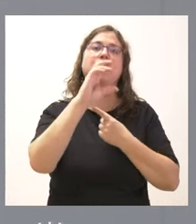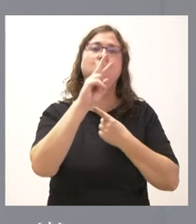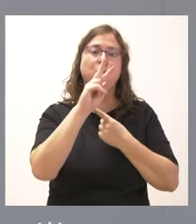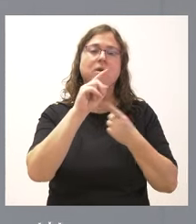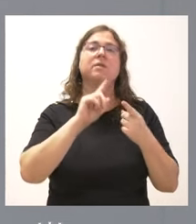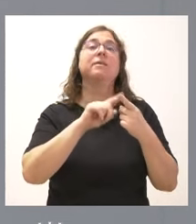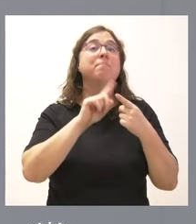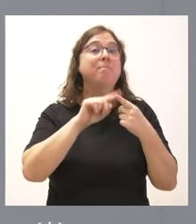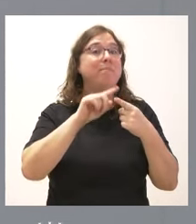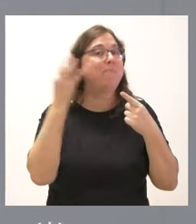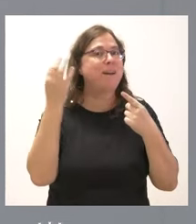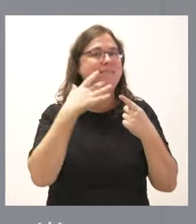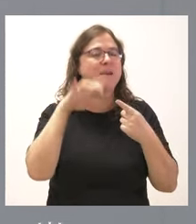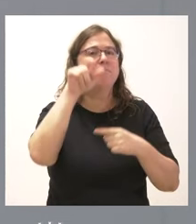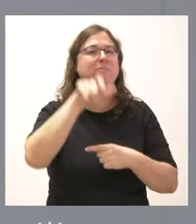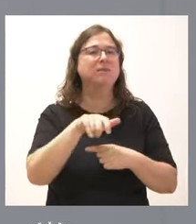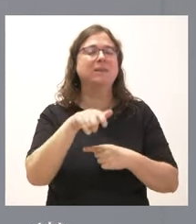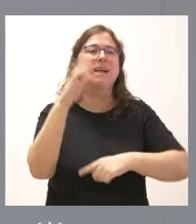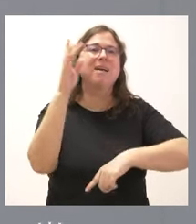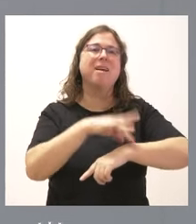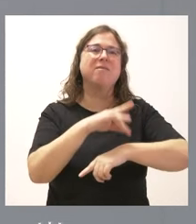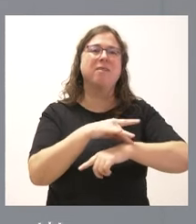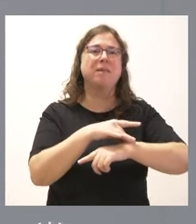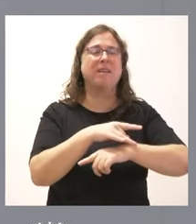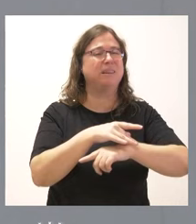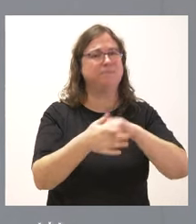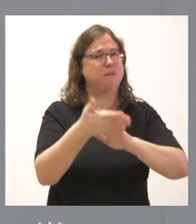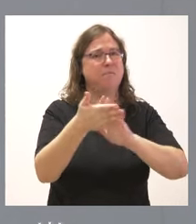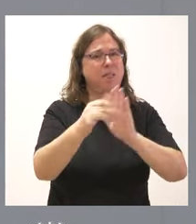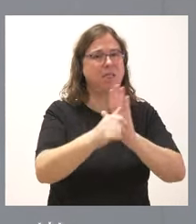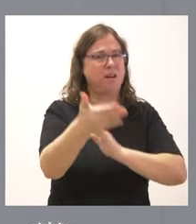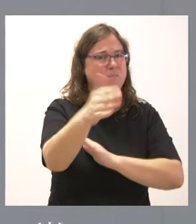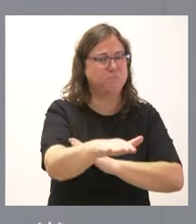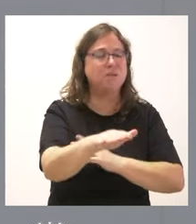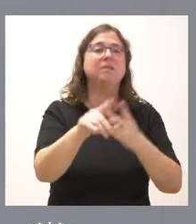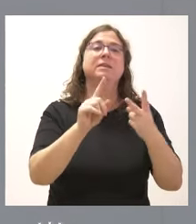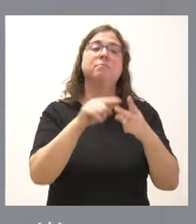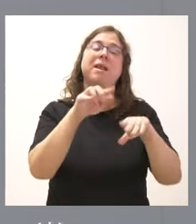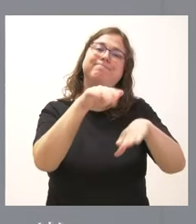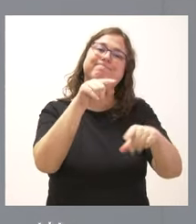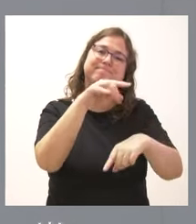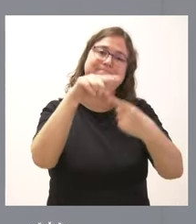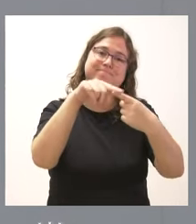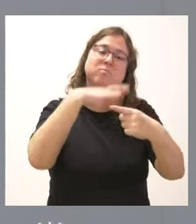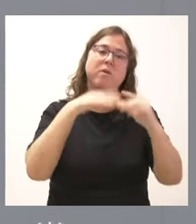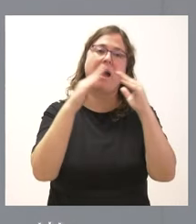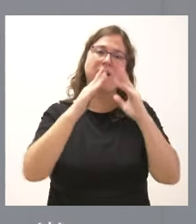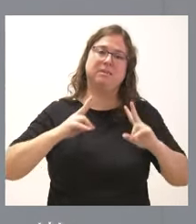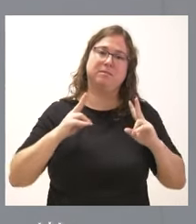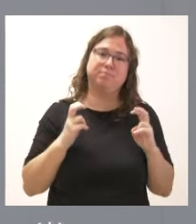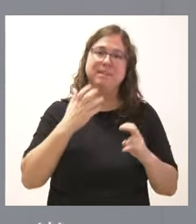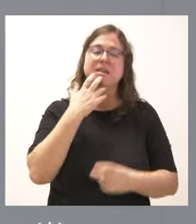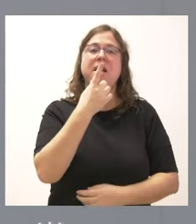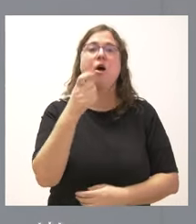destinado a las personas que sufren una enfermedad en fase avanzada o terminal para que puedan permanecer en sus viviendas o, en caso de necesidad,